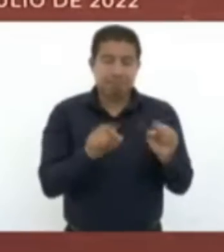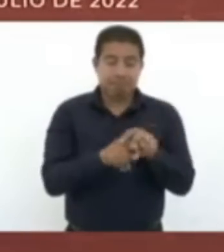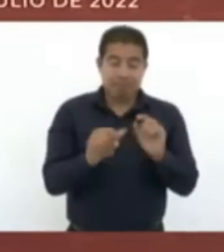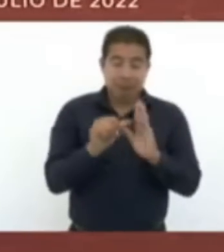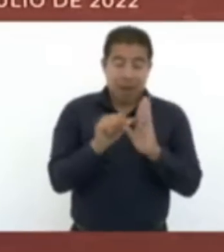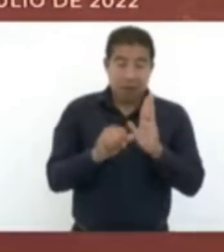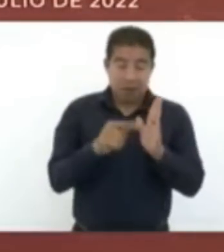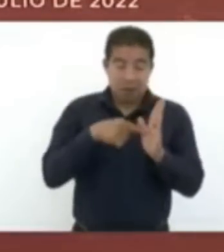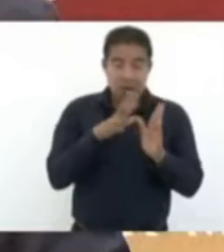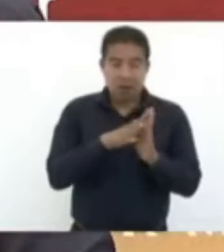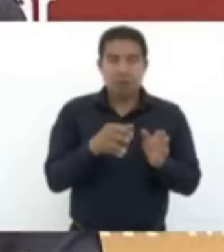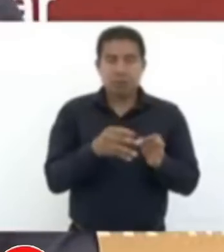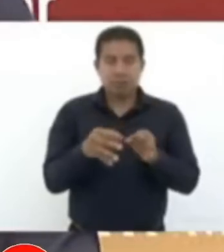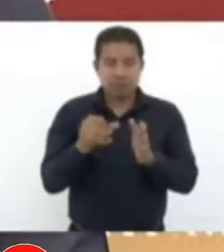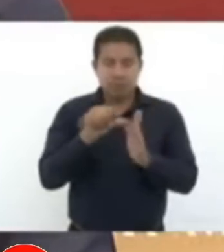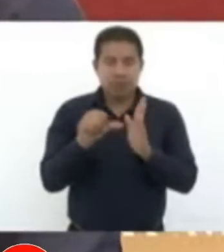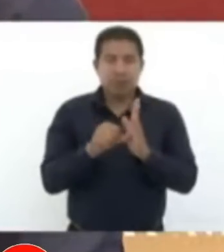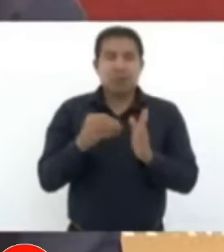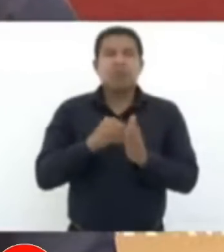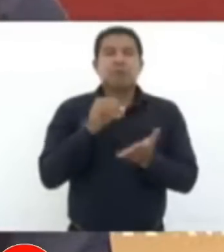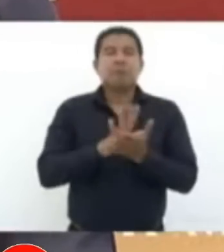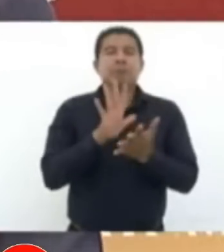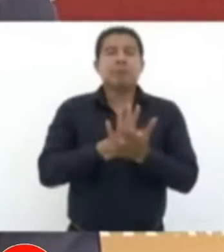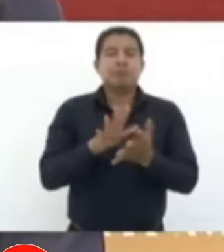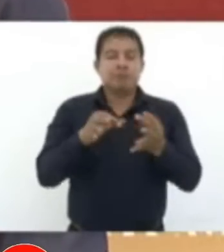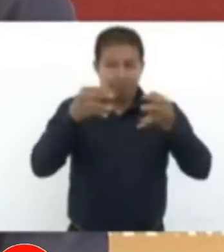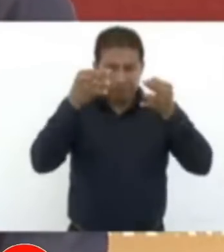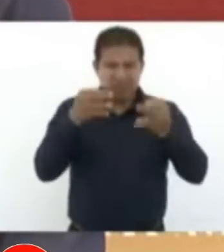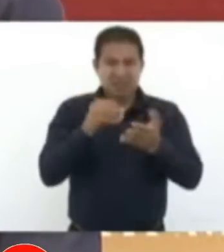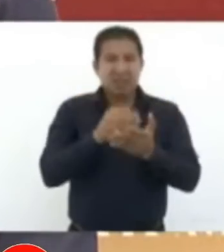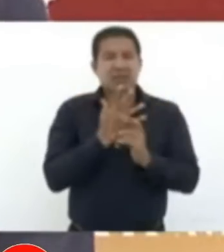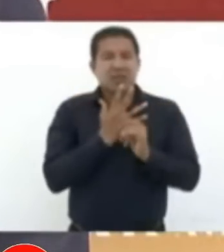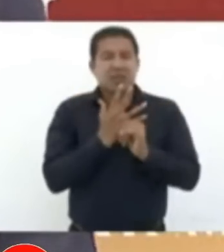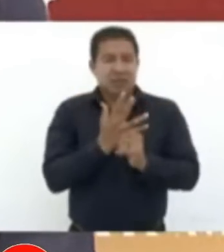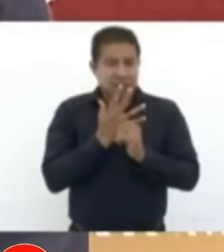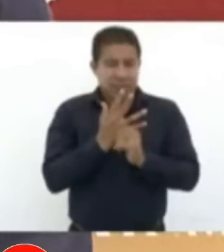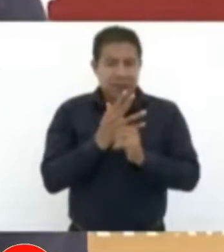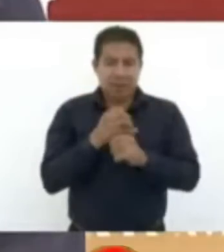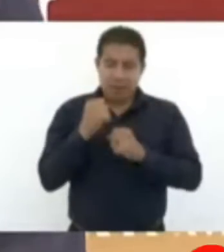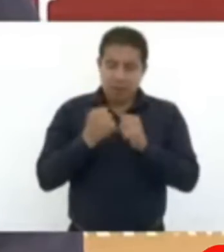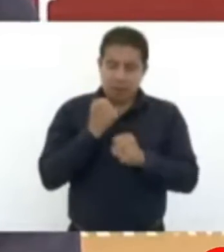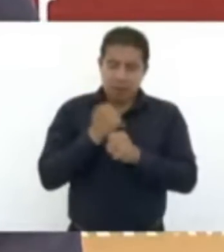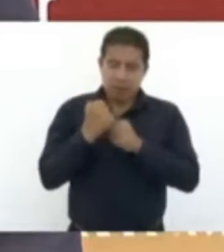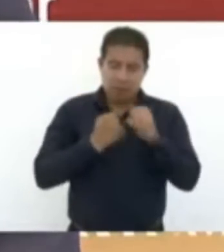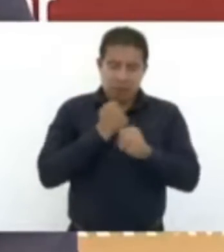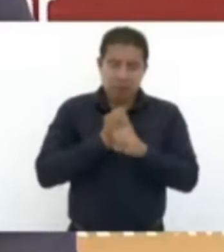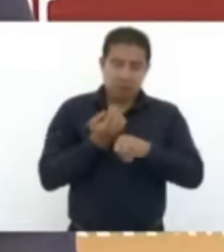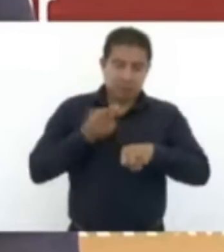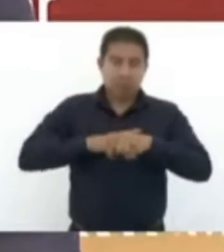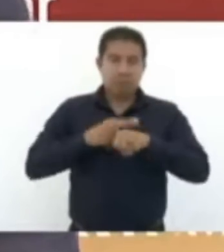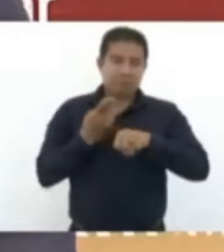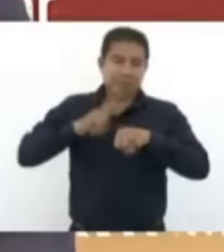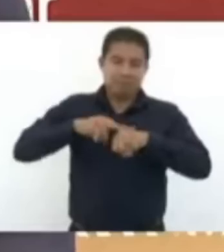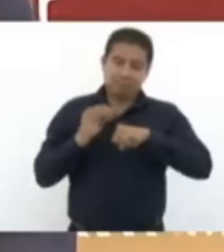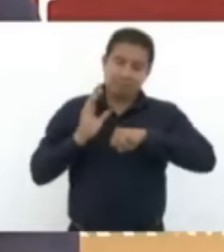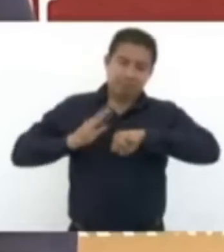transitorio en donde se establece también de que cada año tiene que ir aumentando el